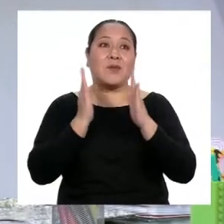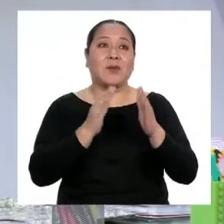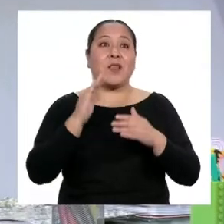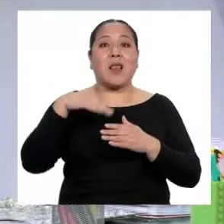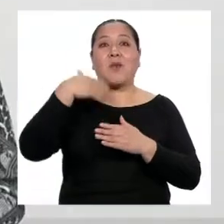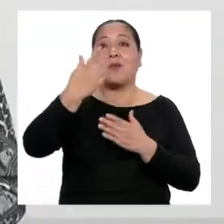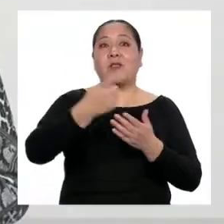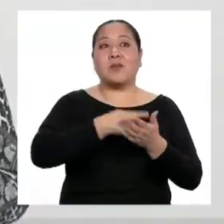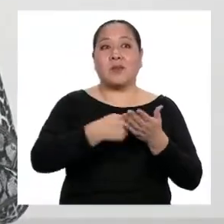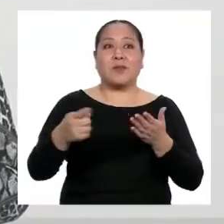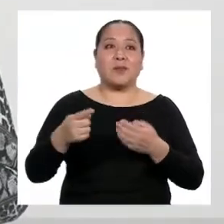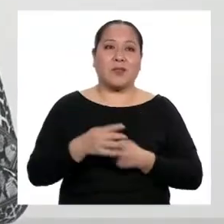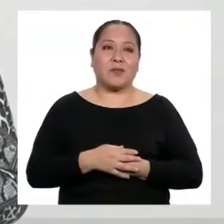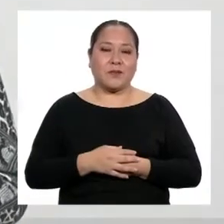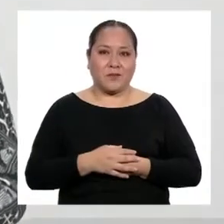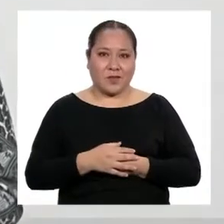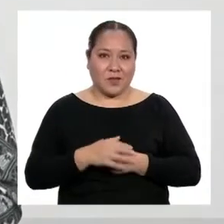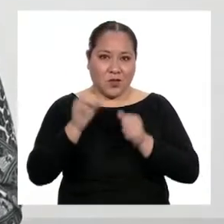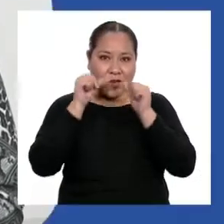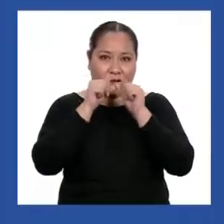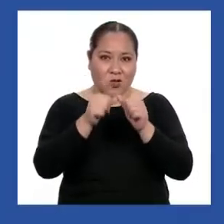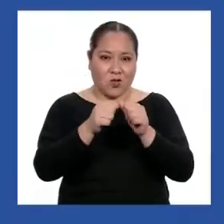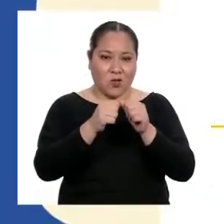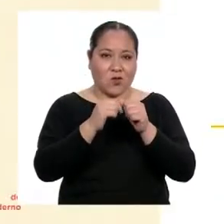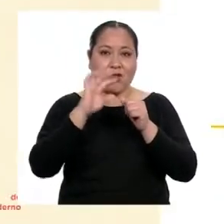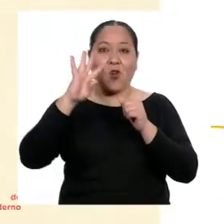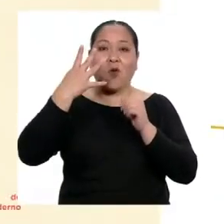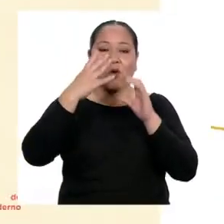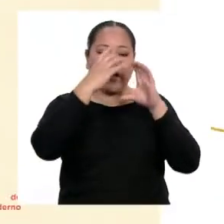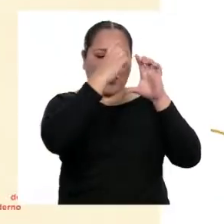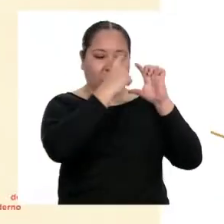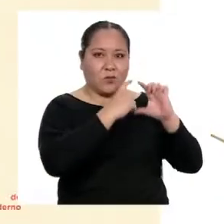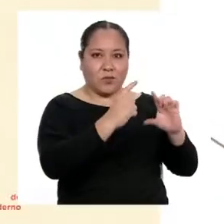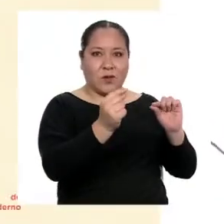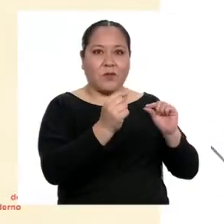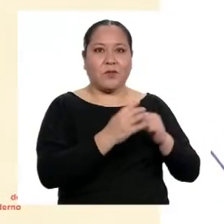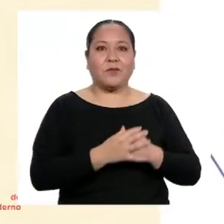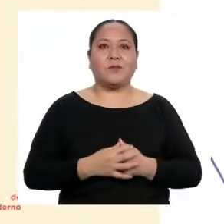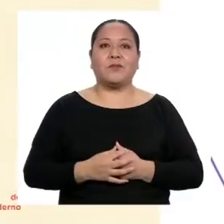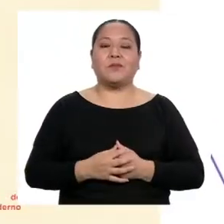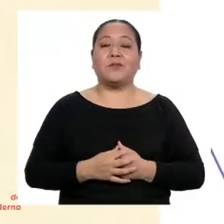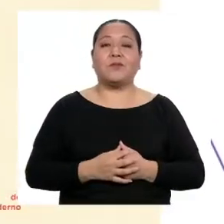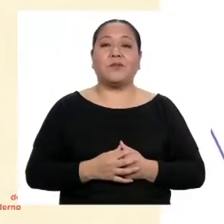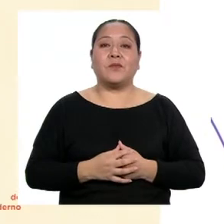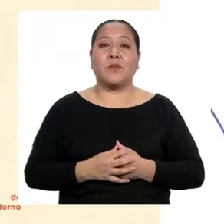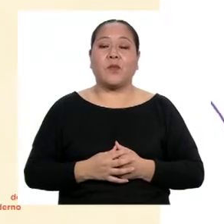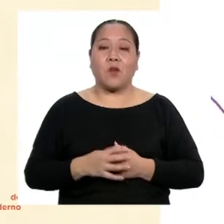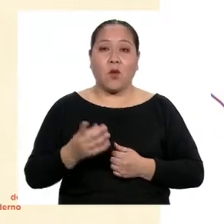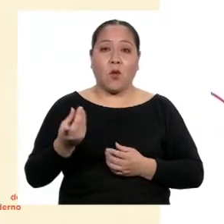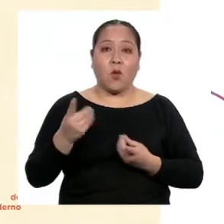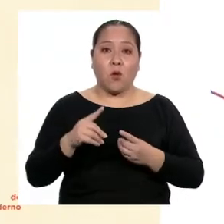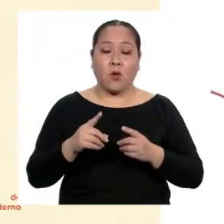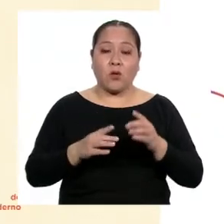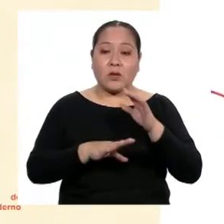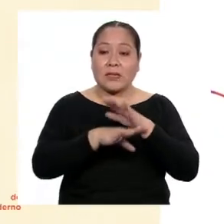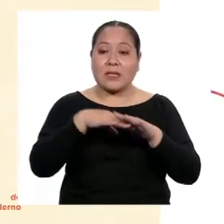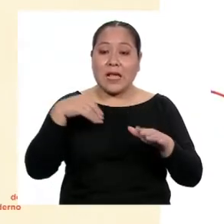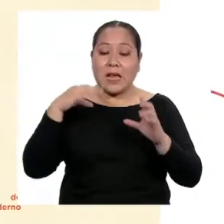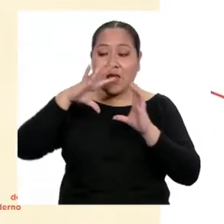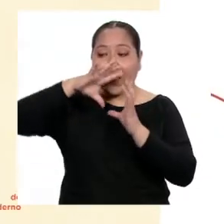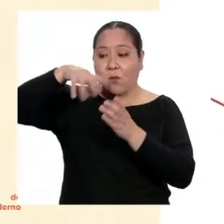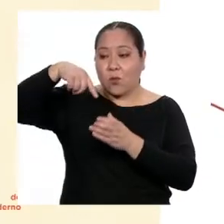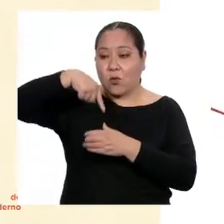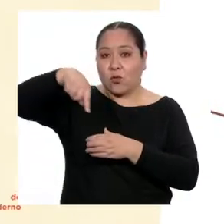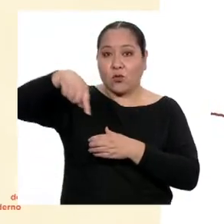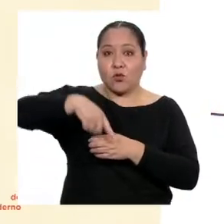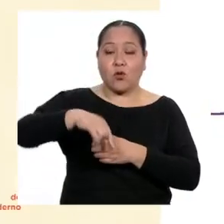próxima semana. Continuamos con el párrafo 4. A medida que salen al mundo, las y los adolescentes adoptan